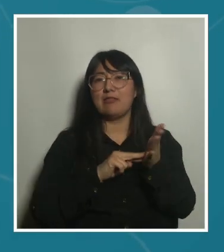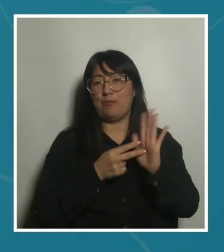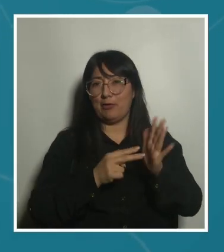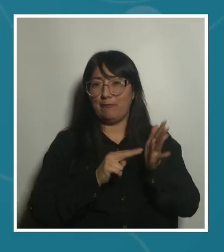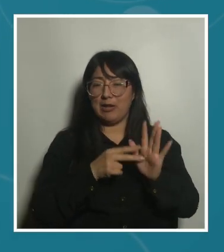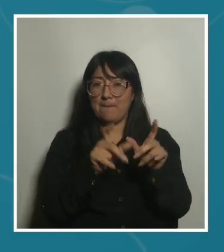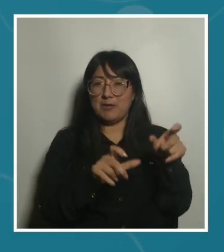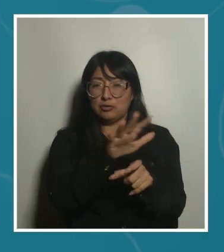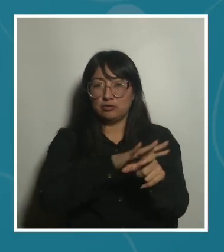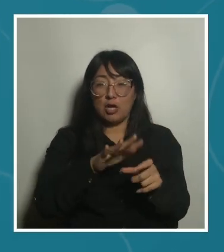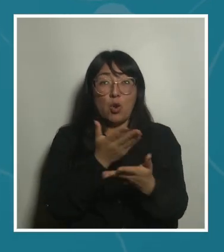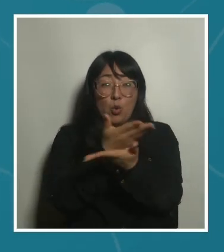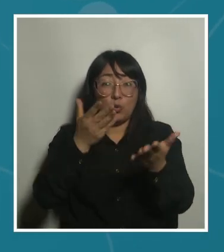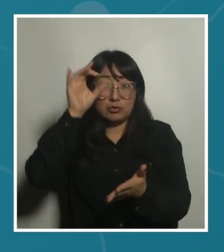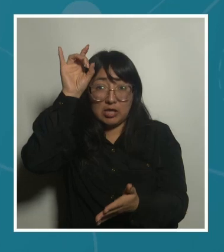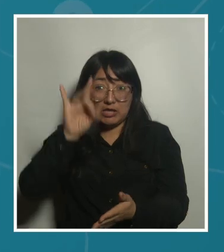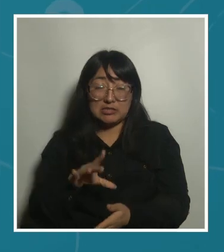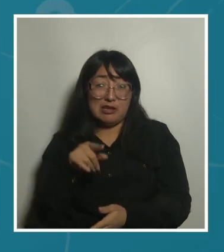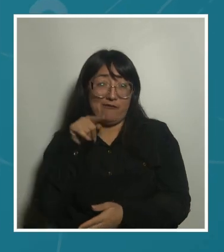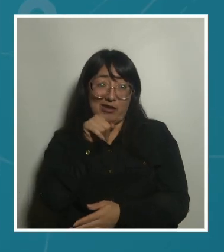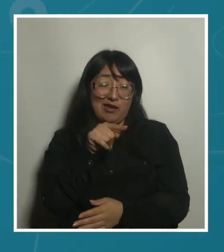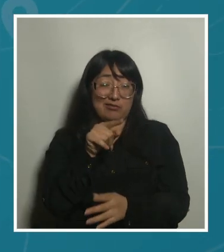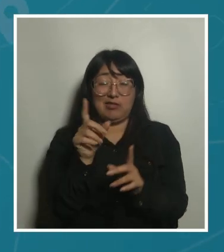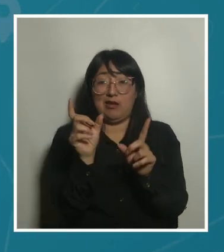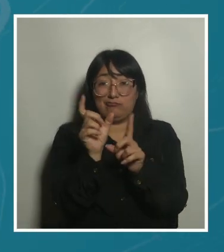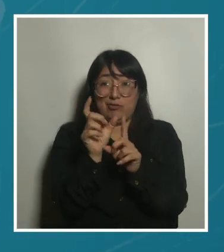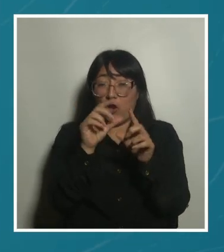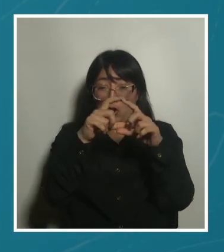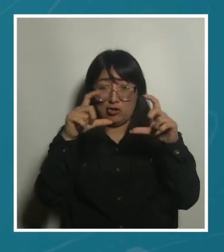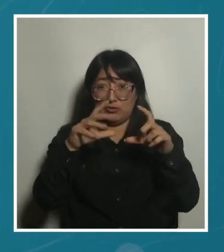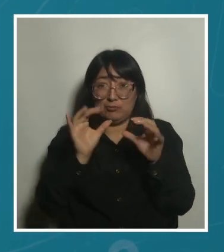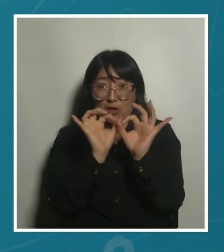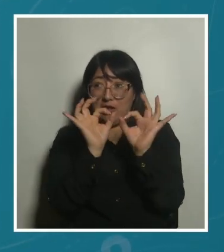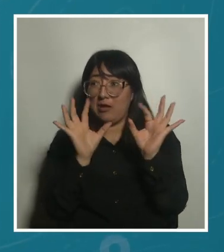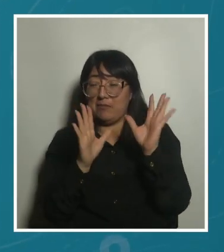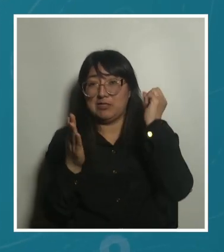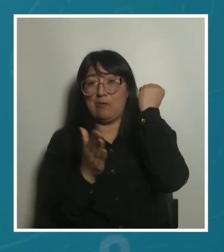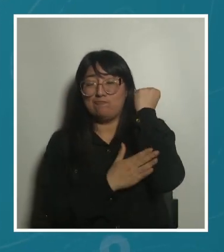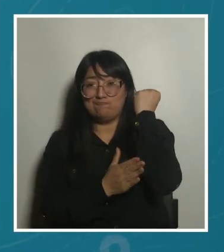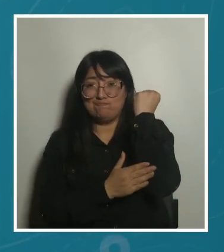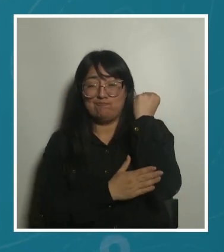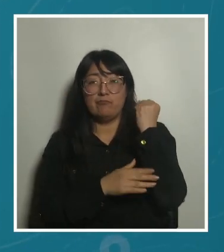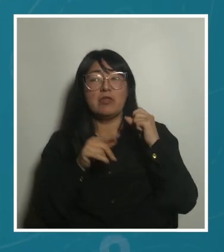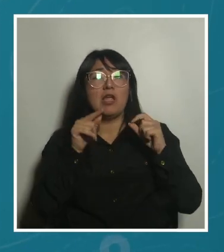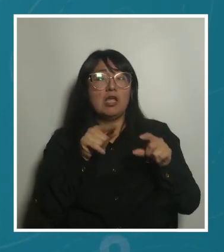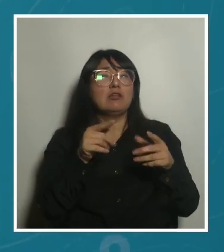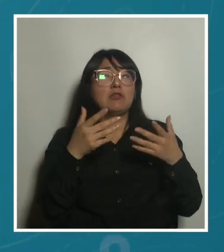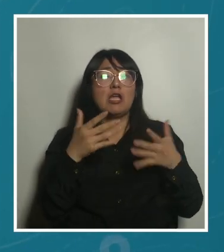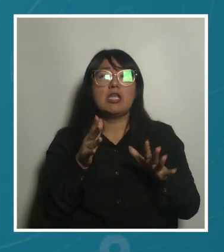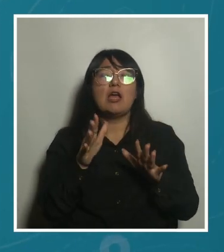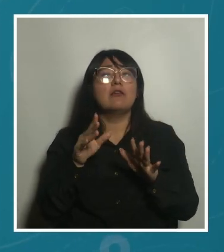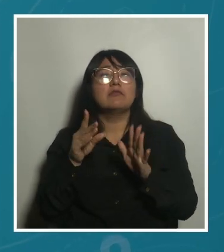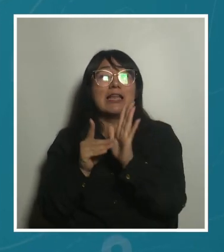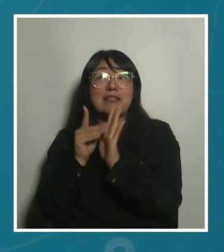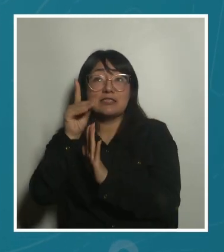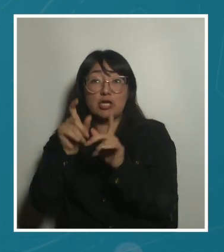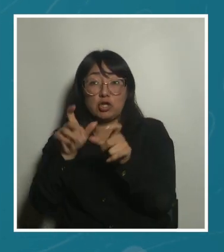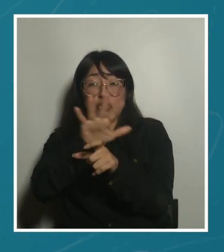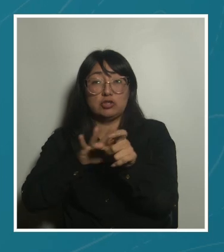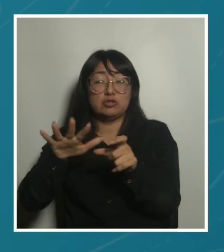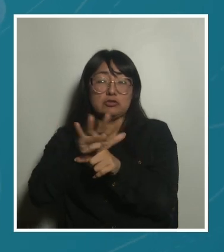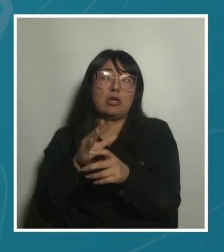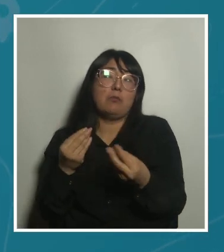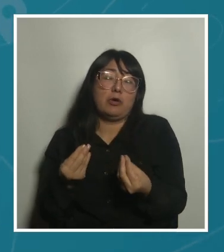social, que como sabéis es un concepto marxista, y que a partir del concepto de reproducción social, bueno,